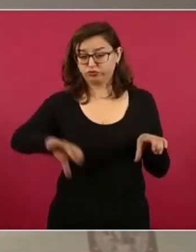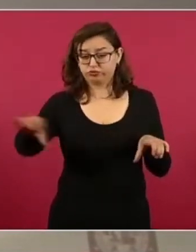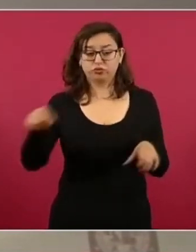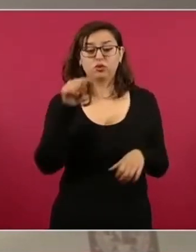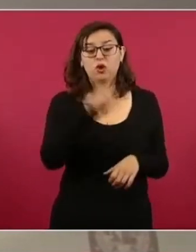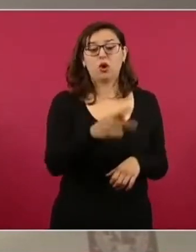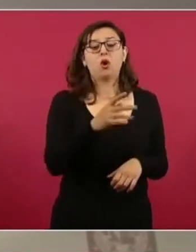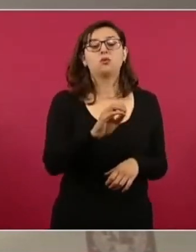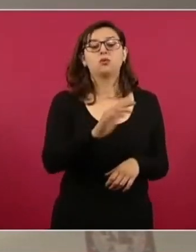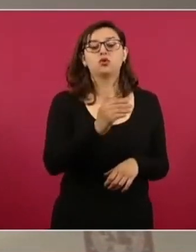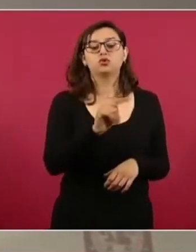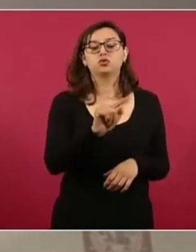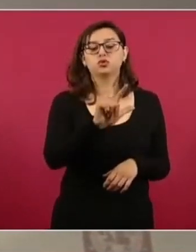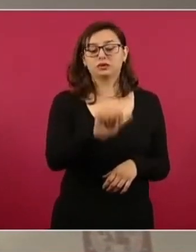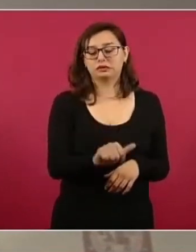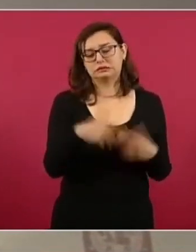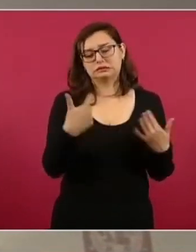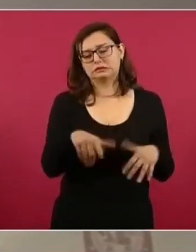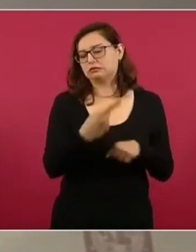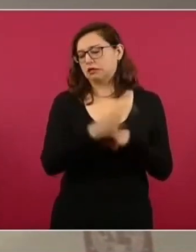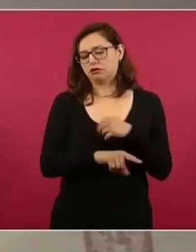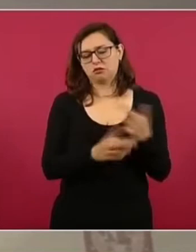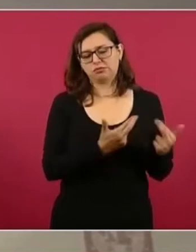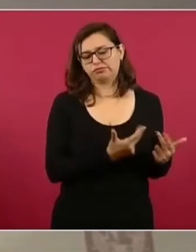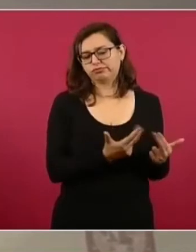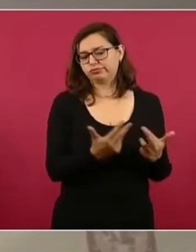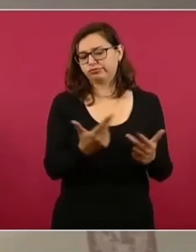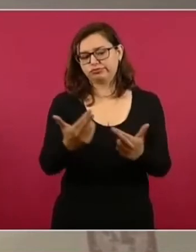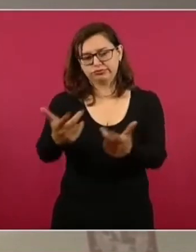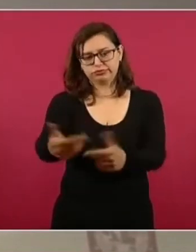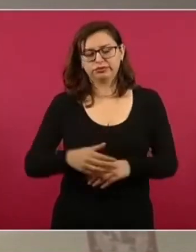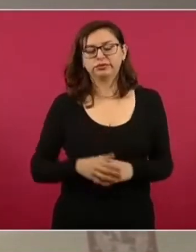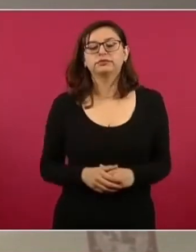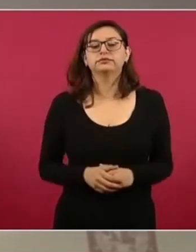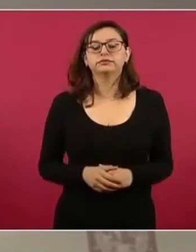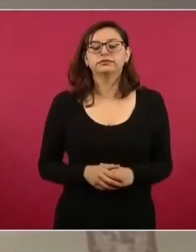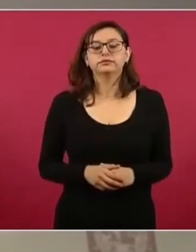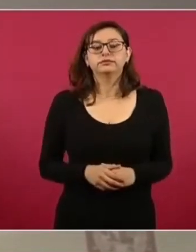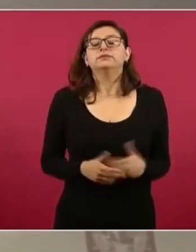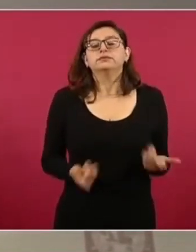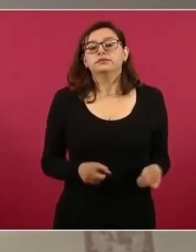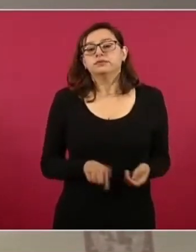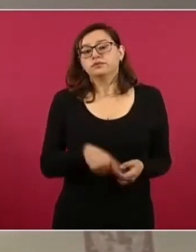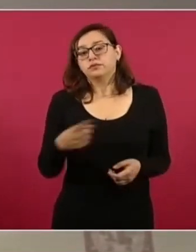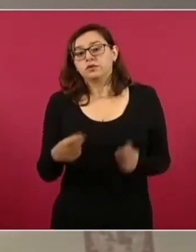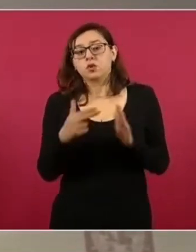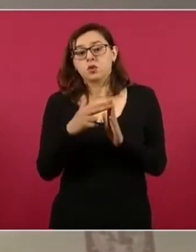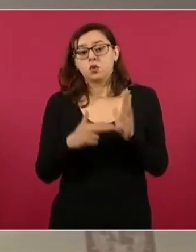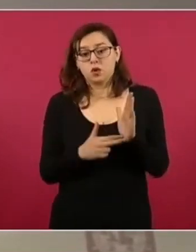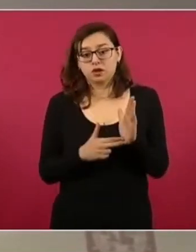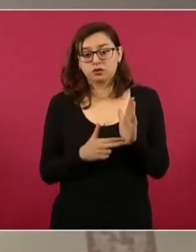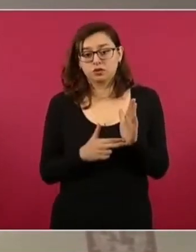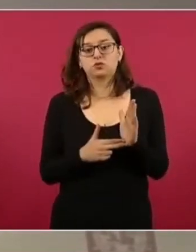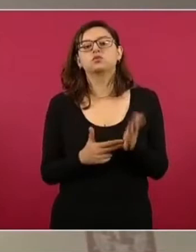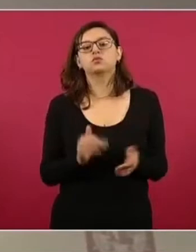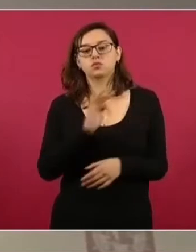tiene importantes afectaciones. En el caso de Huatulco podemos confirmar